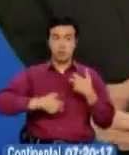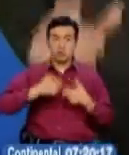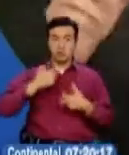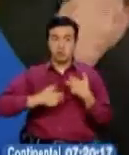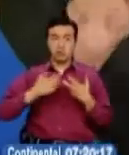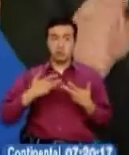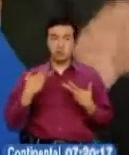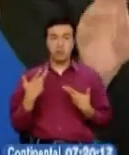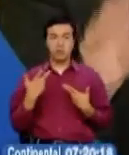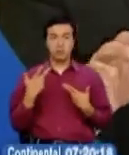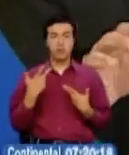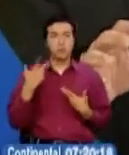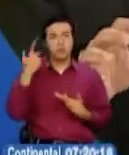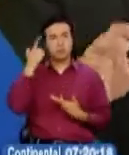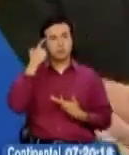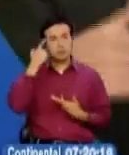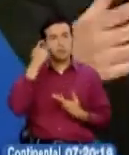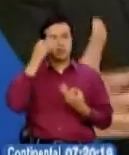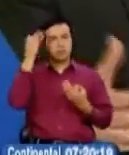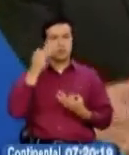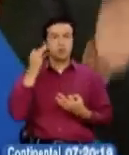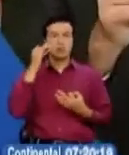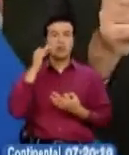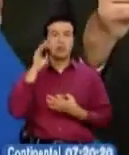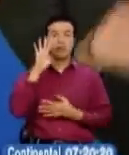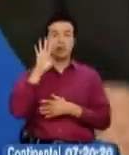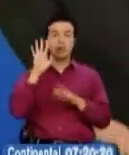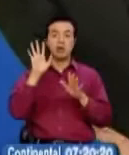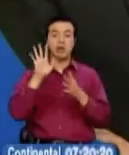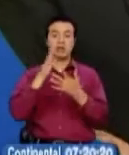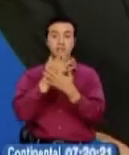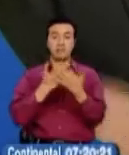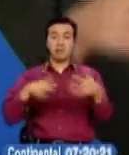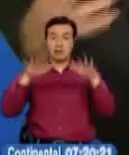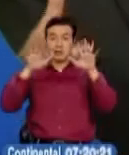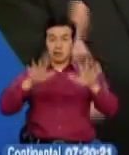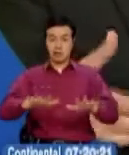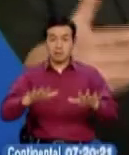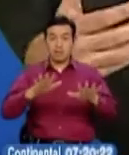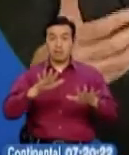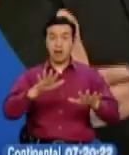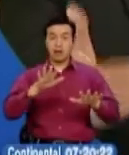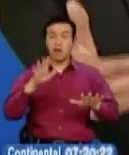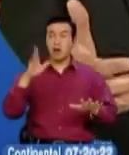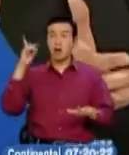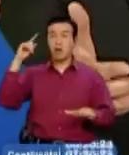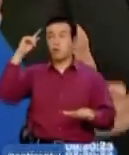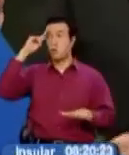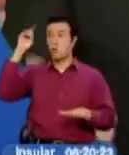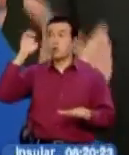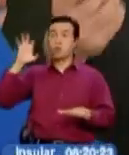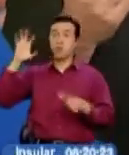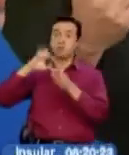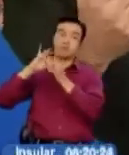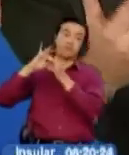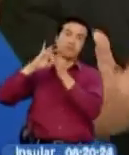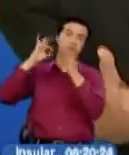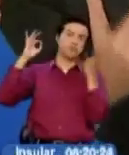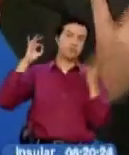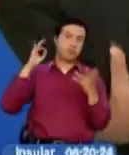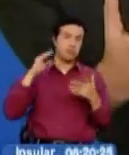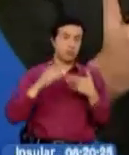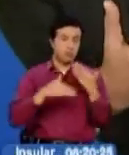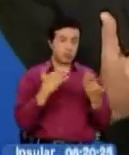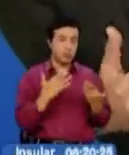aislamiento, y aquí tomes al tenor literal, de Gran Bretaña, del sistema europeo, para la región? Y bueno, vemos también las consecuencias que tienen para